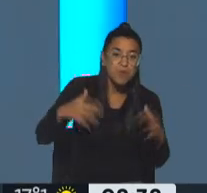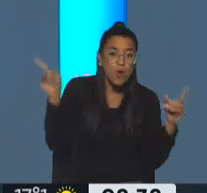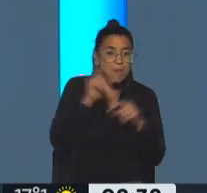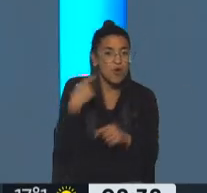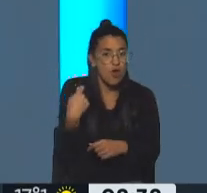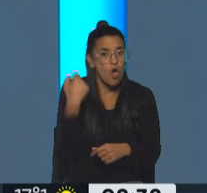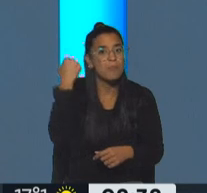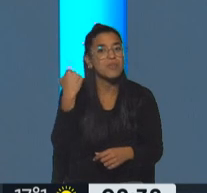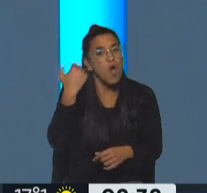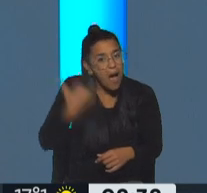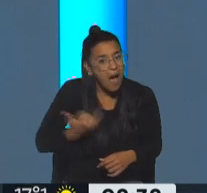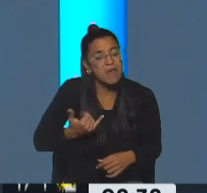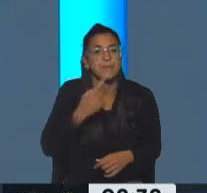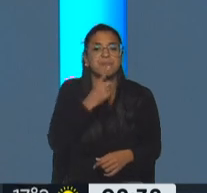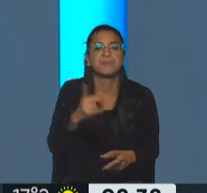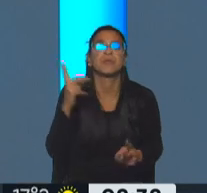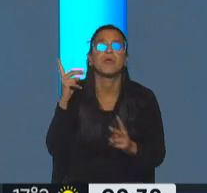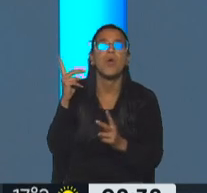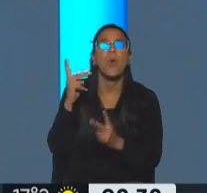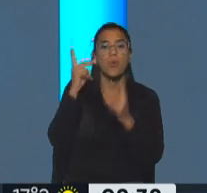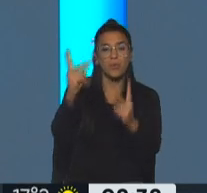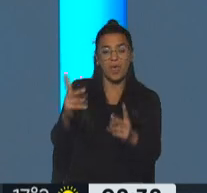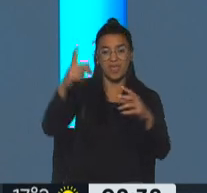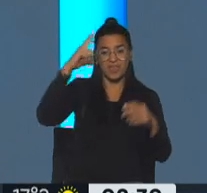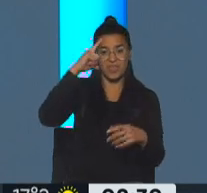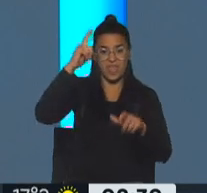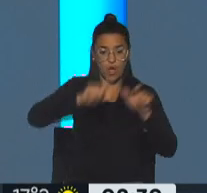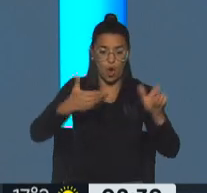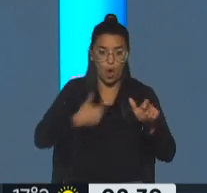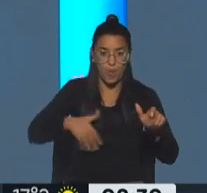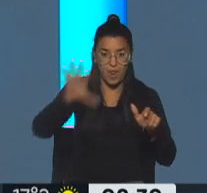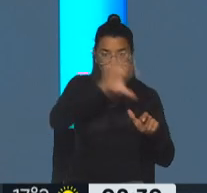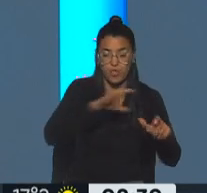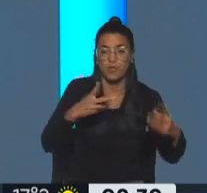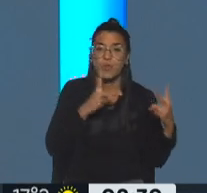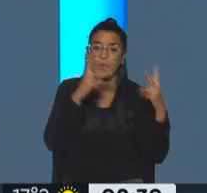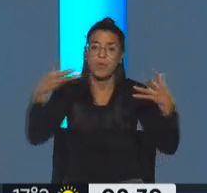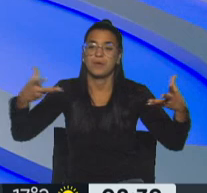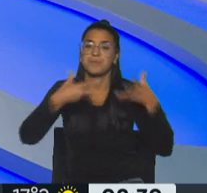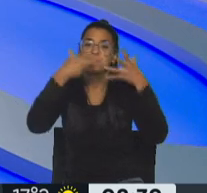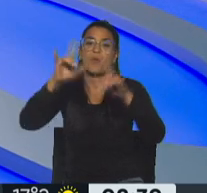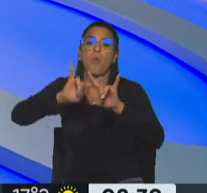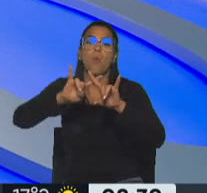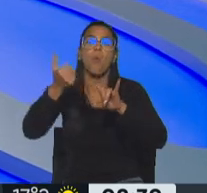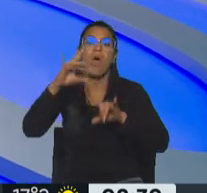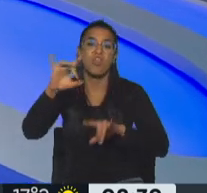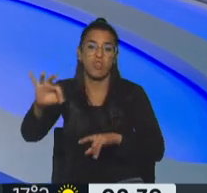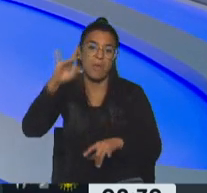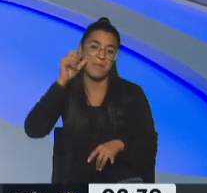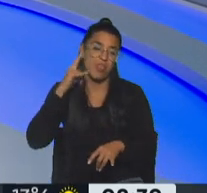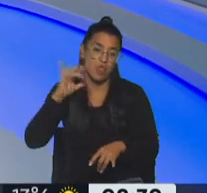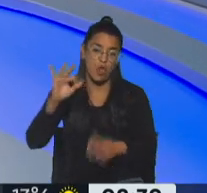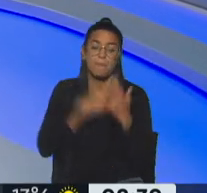Exacto. Y tener en cuenta que en el viaje que concretaron 10 gobernadores del norte grande con Guado de Pedro, con el ministro del Interior, el ministro del Interior